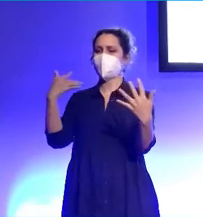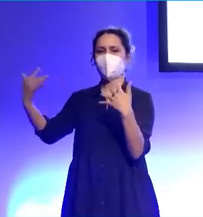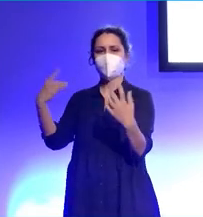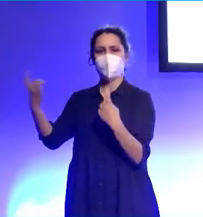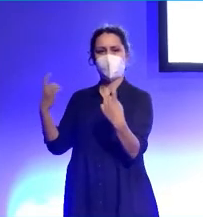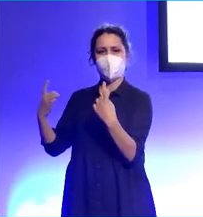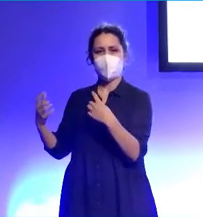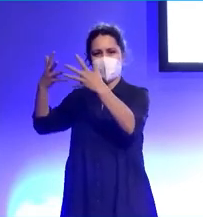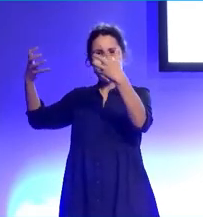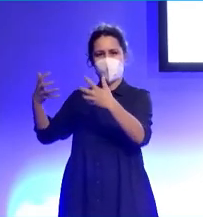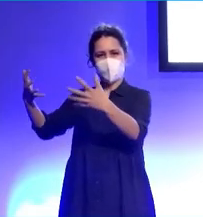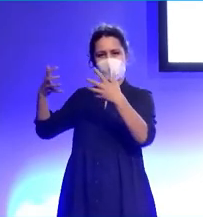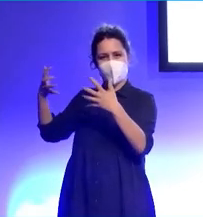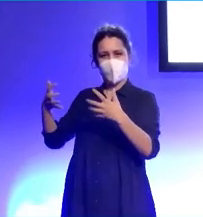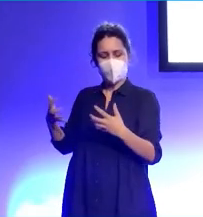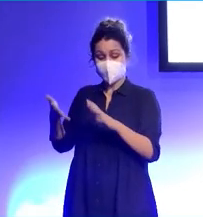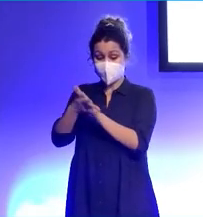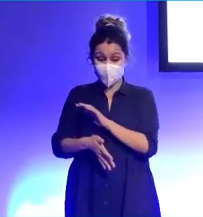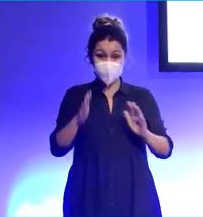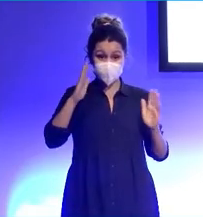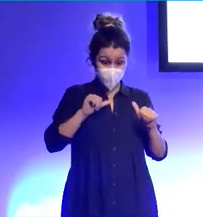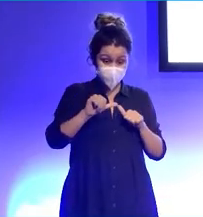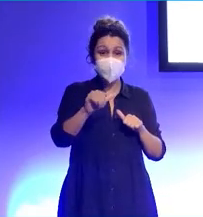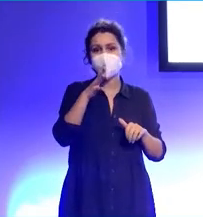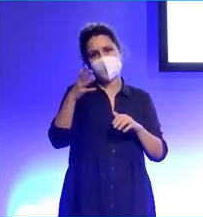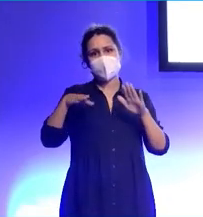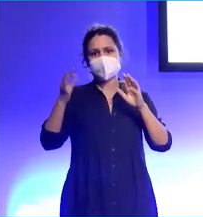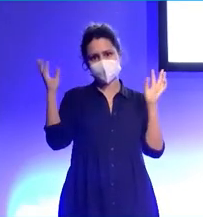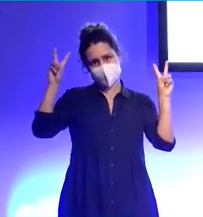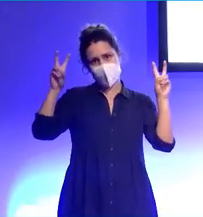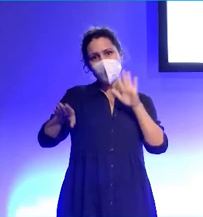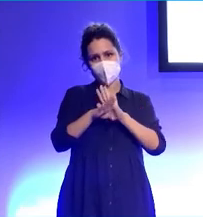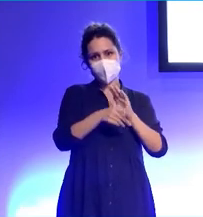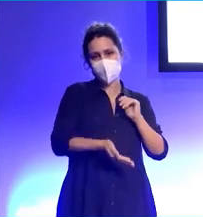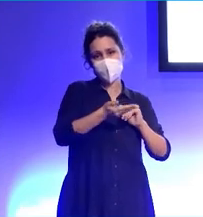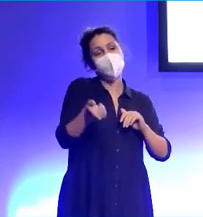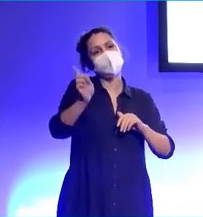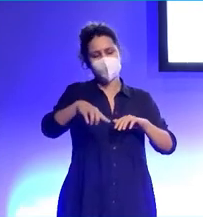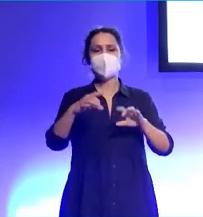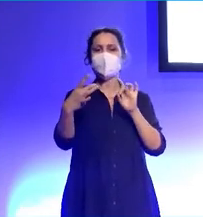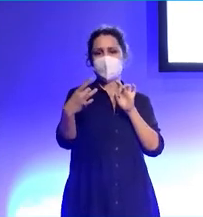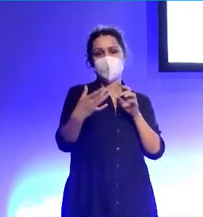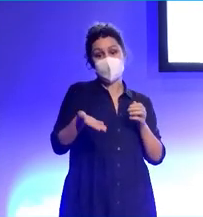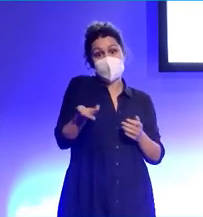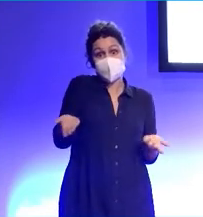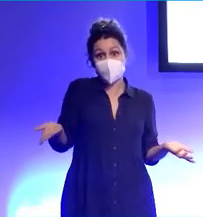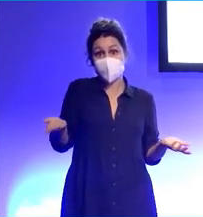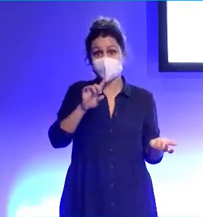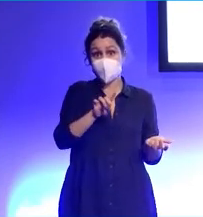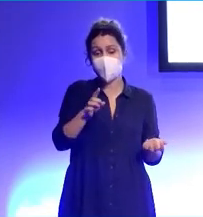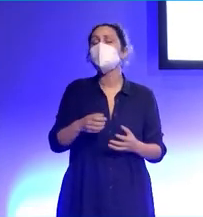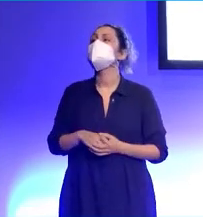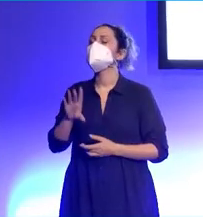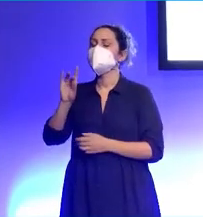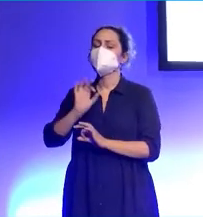veías que tenías más comentarios, a partir de qué momento, como es muy importante la constancia, pero claro, también necesitas tener algún tipo de feedback, ¿no? Sí, eso por